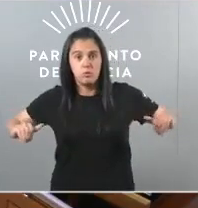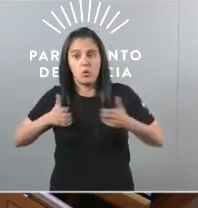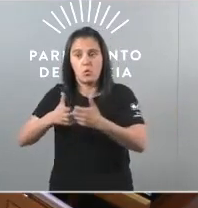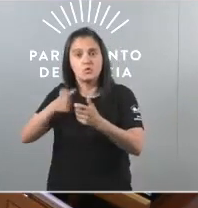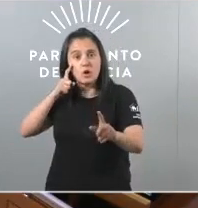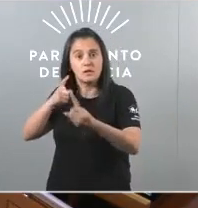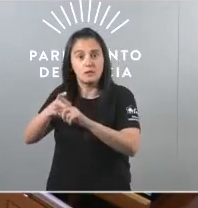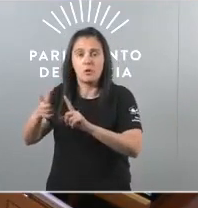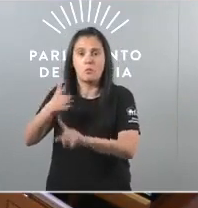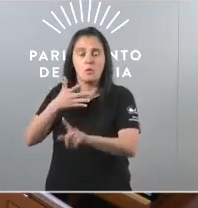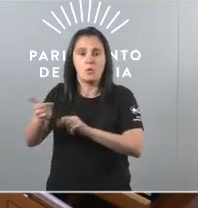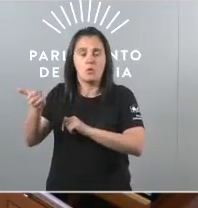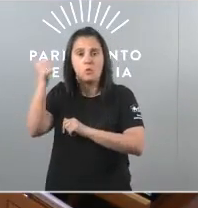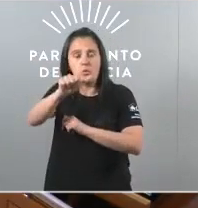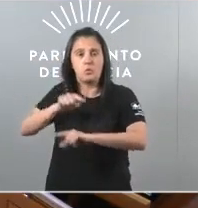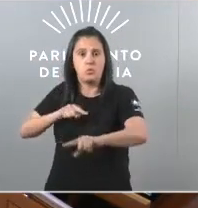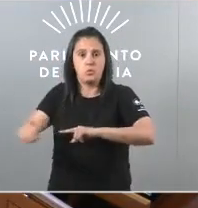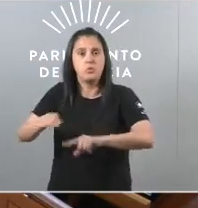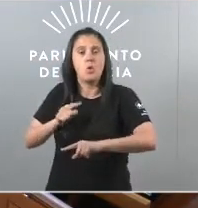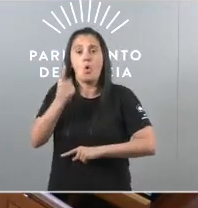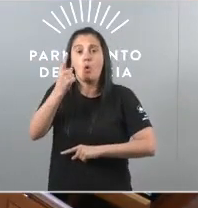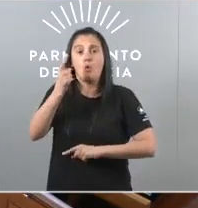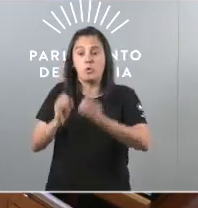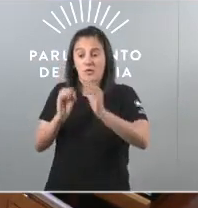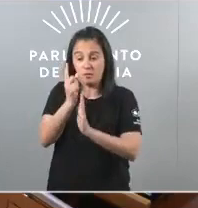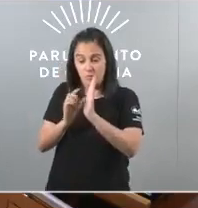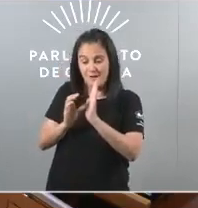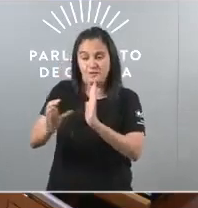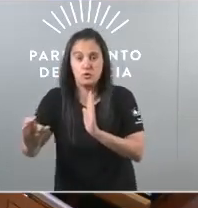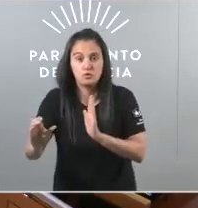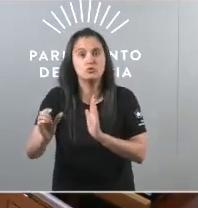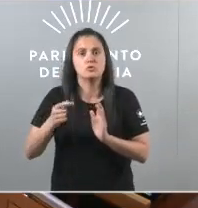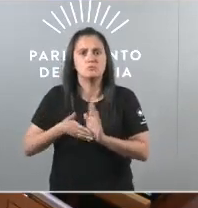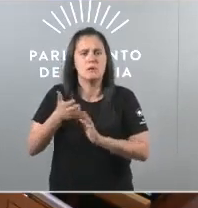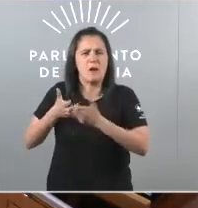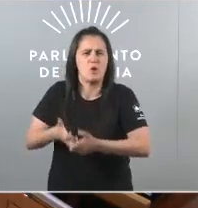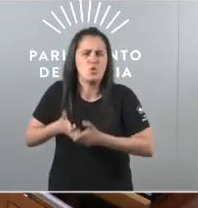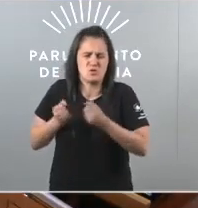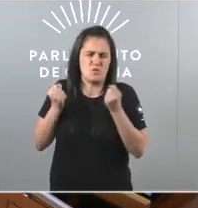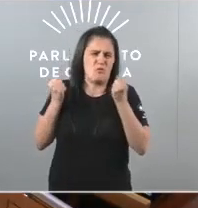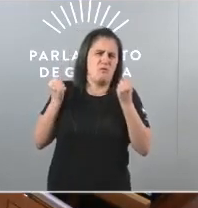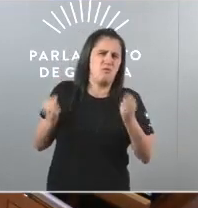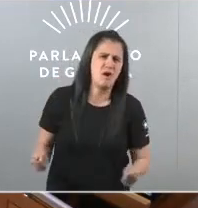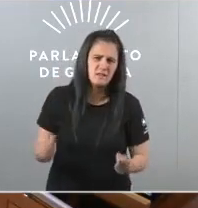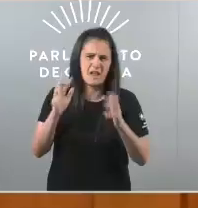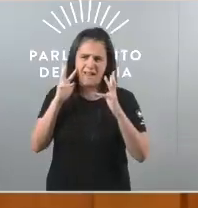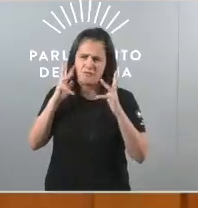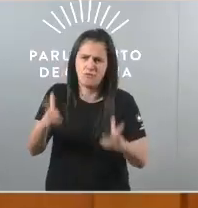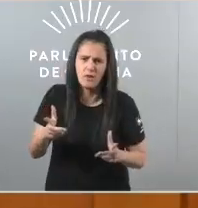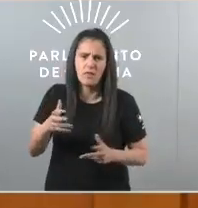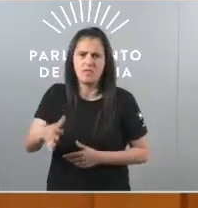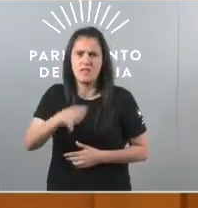a violencia machista ou un porcento dos orzamentos e desde logo combaterei coa máxima enerxía o discurso